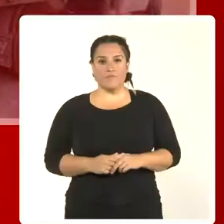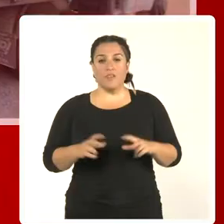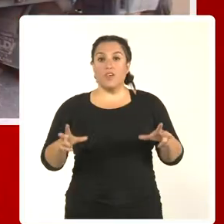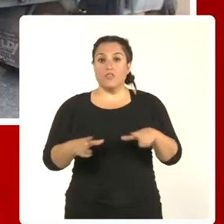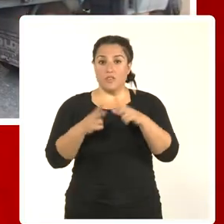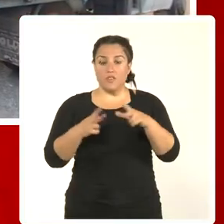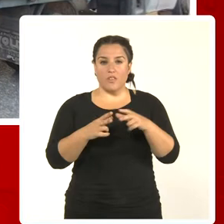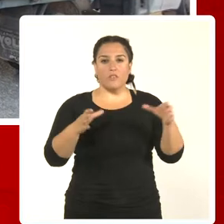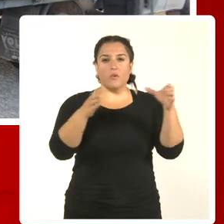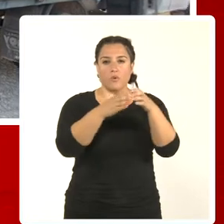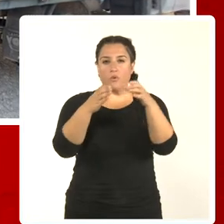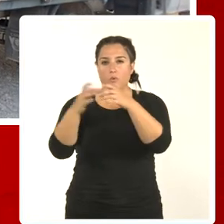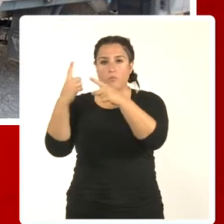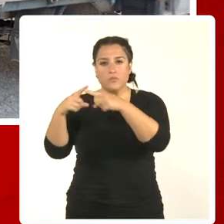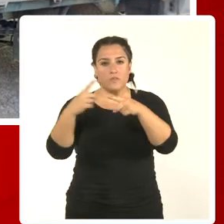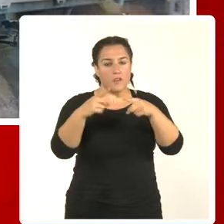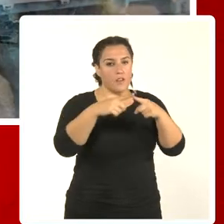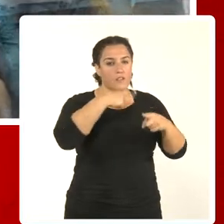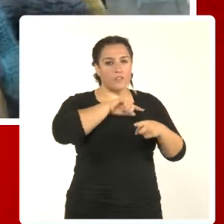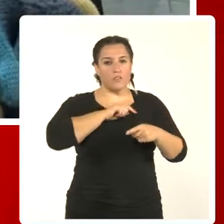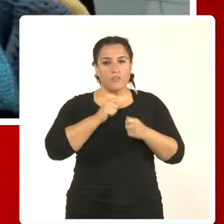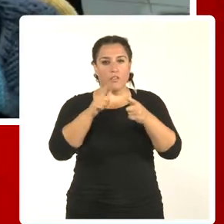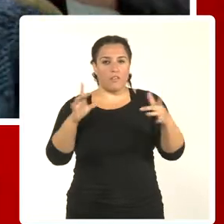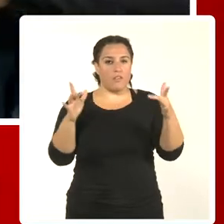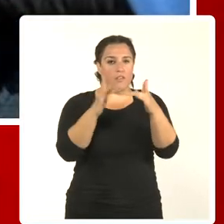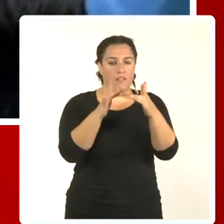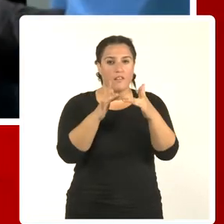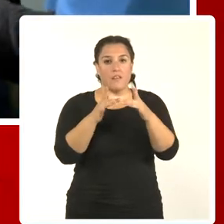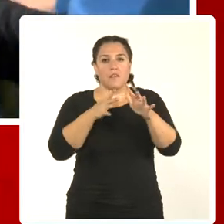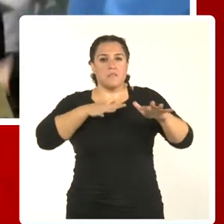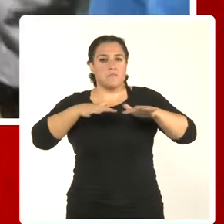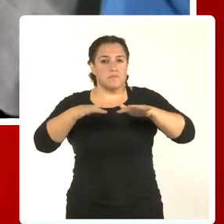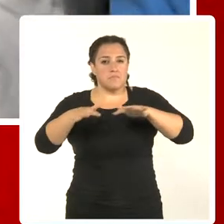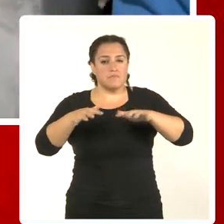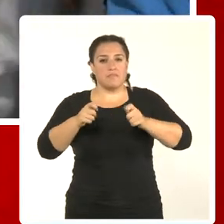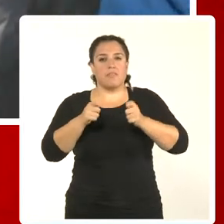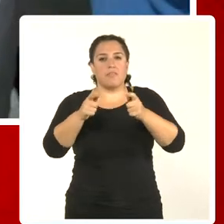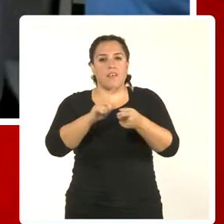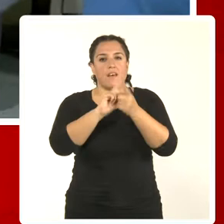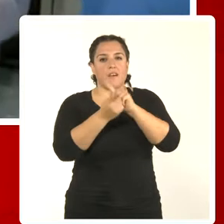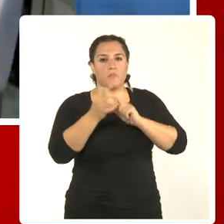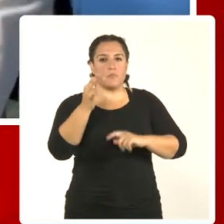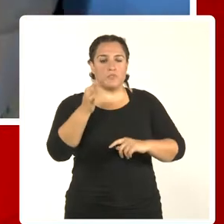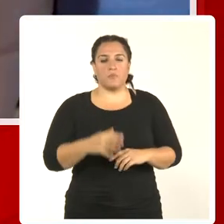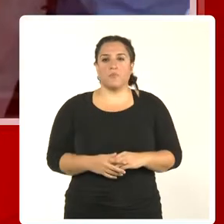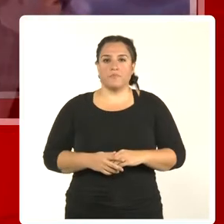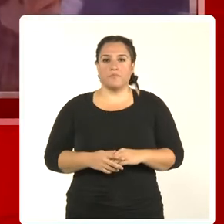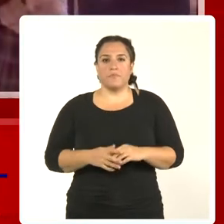Somos el puente entre sociedades diversas, la correa de transmisión del cambio positivo.